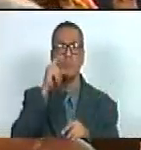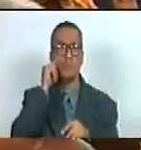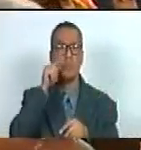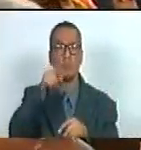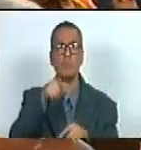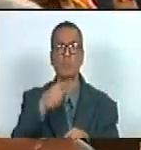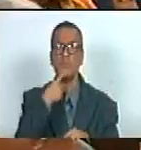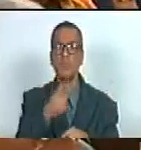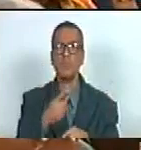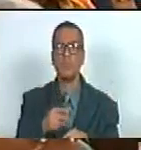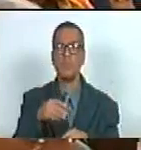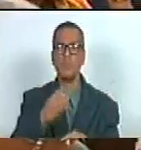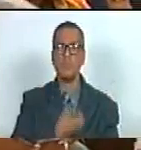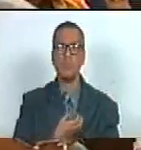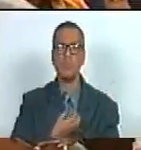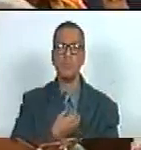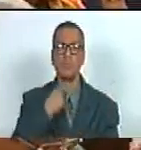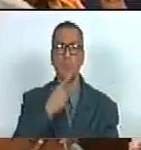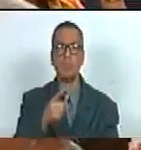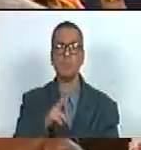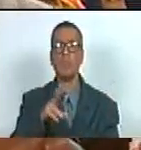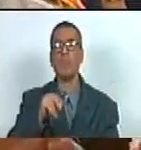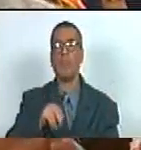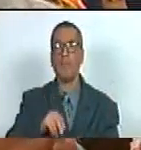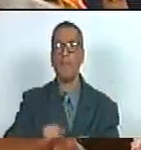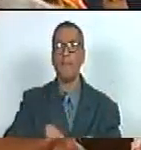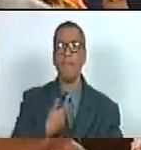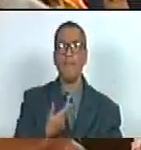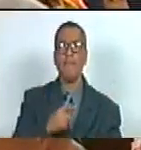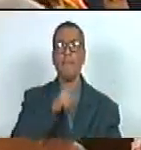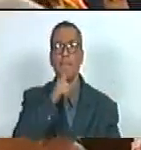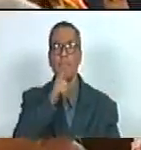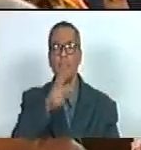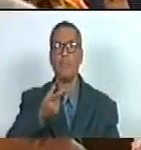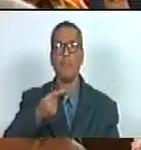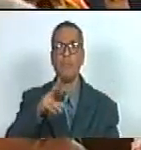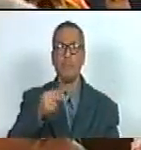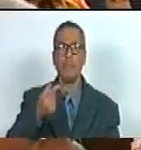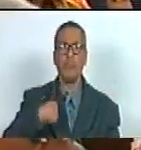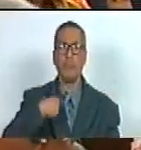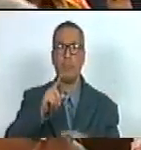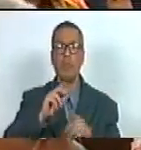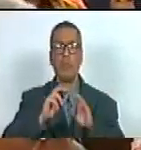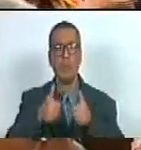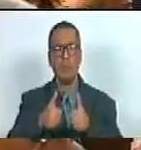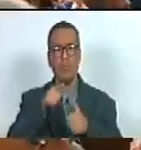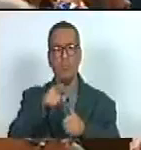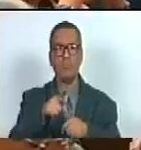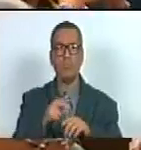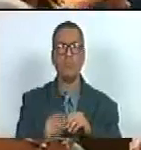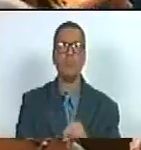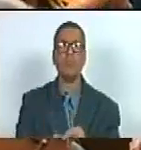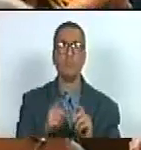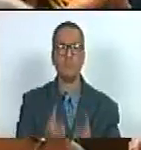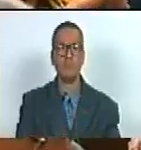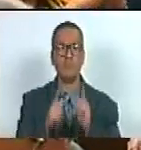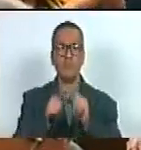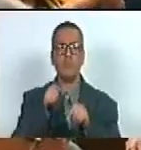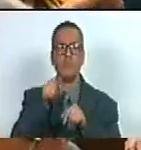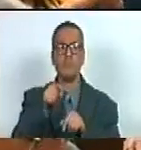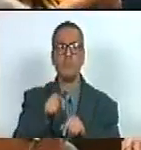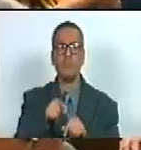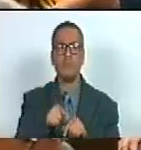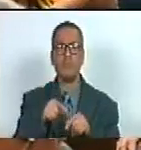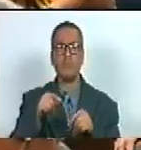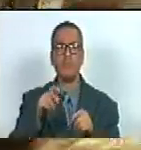que se llama alcalde mal pudiéramos nosotras ser consecuentes con nuestros principios maría si permitimos tal